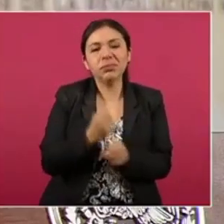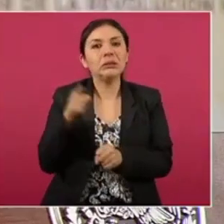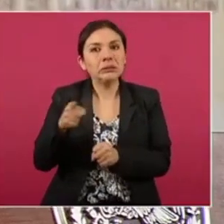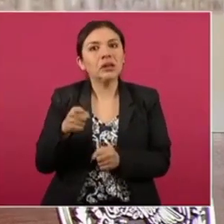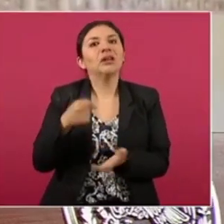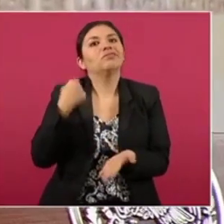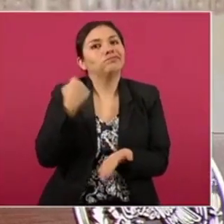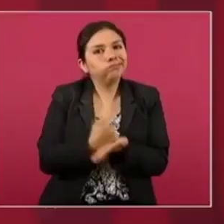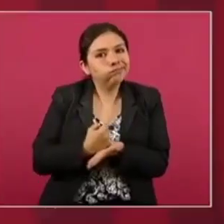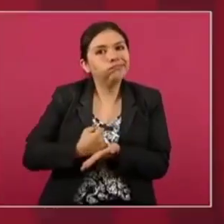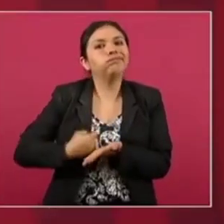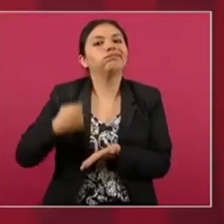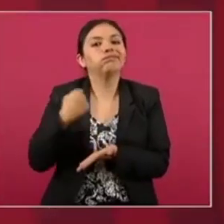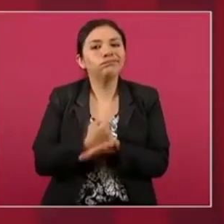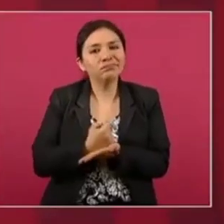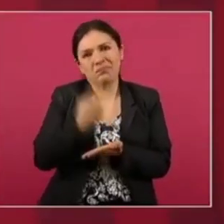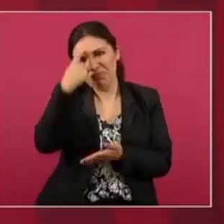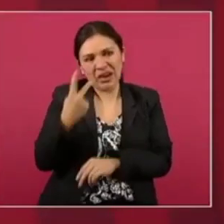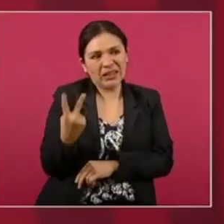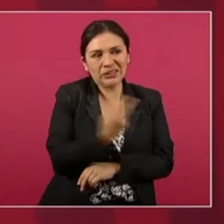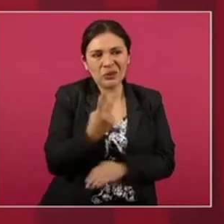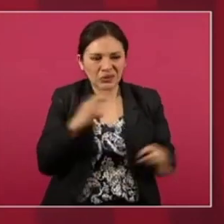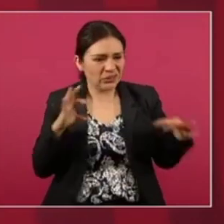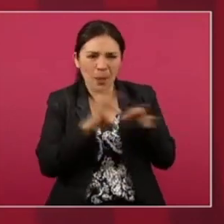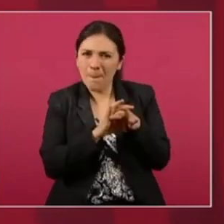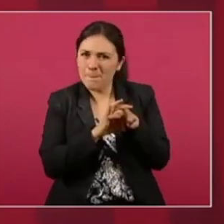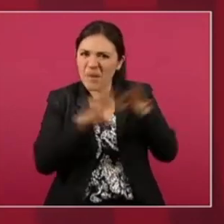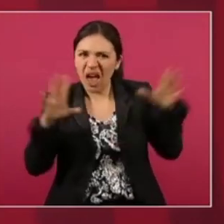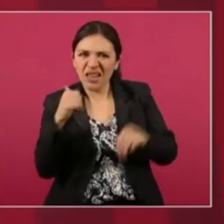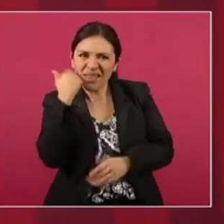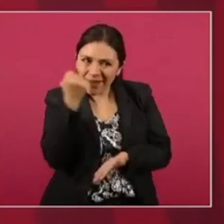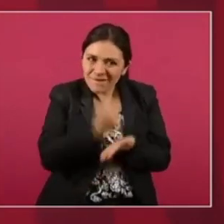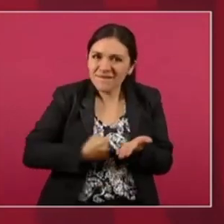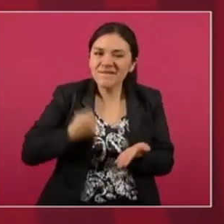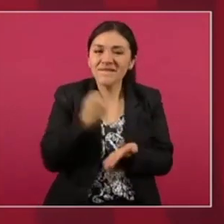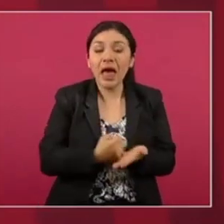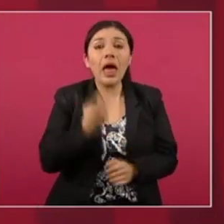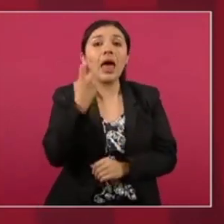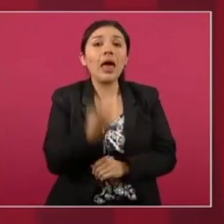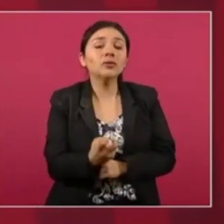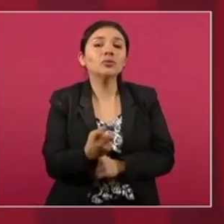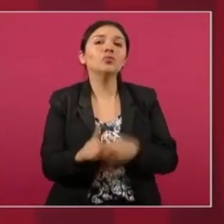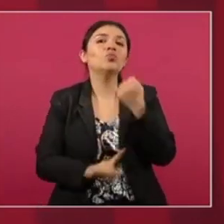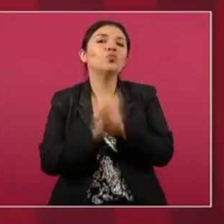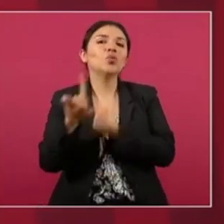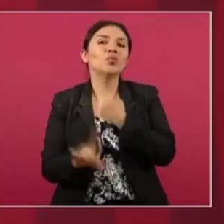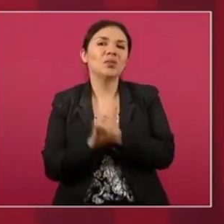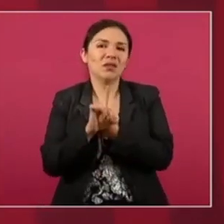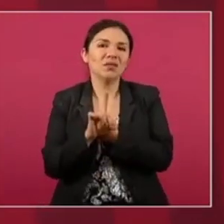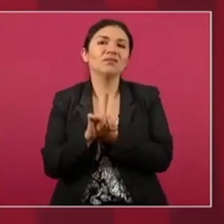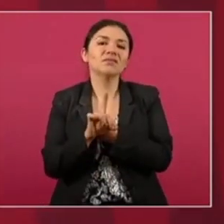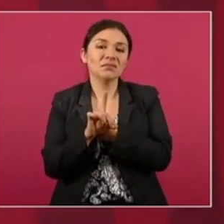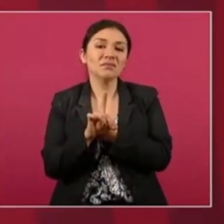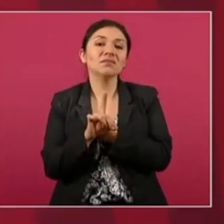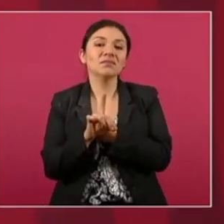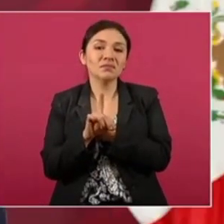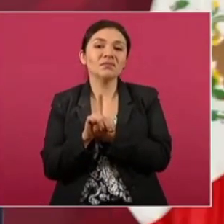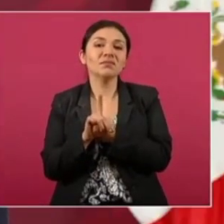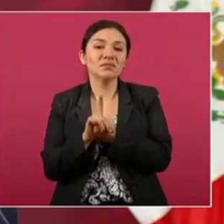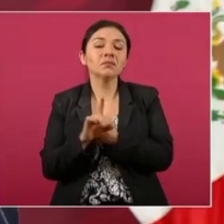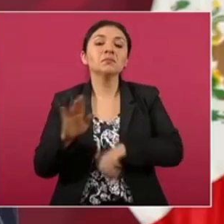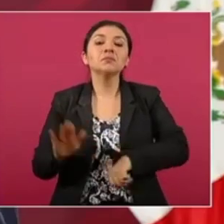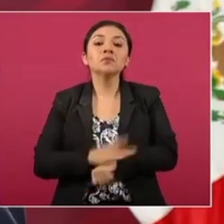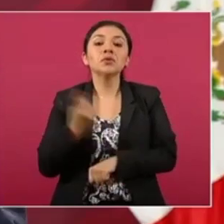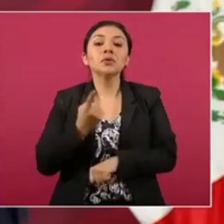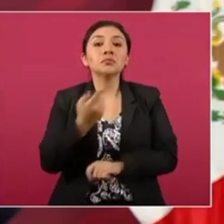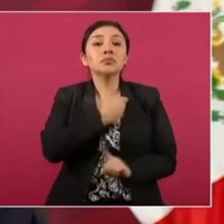que se rompiera esa relación. Y eso afectó porque se